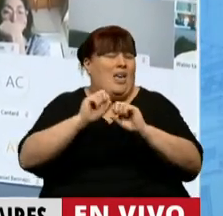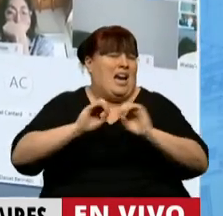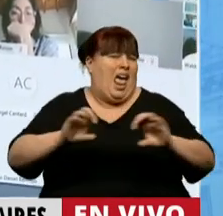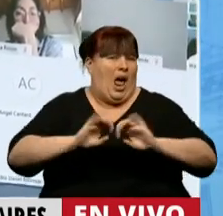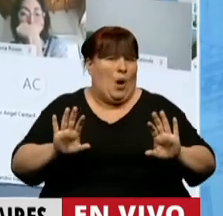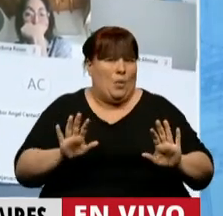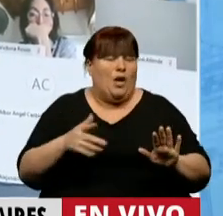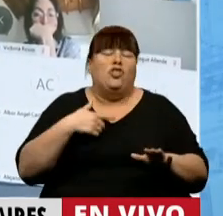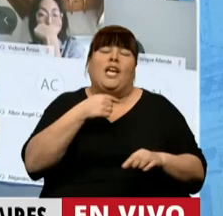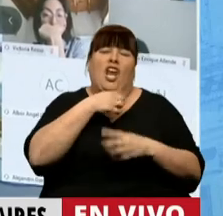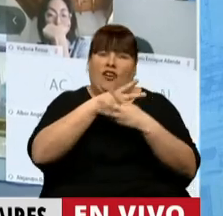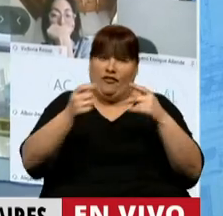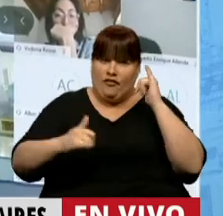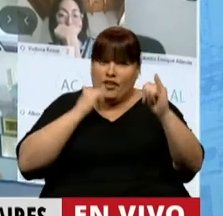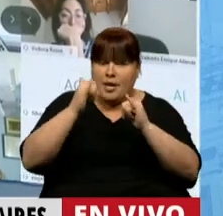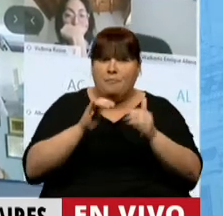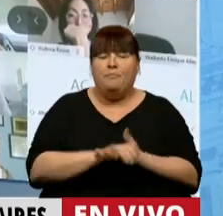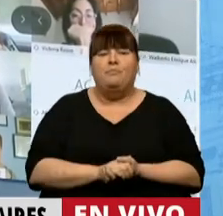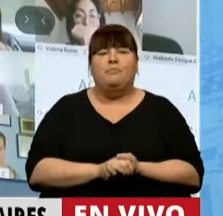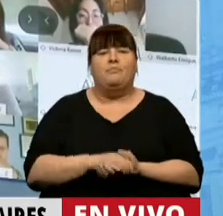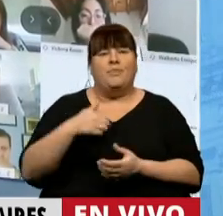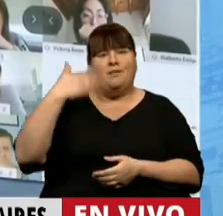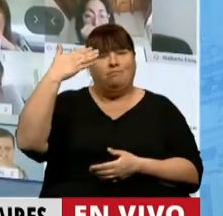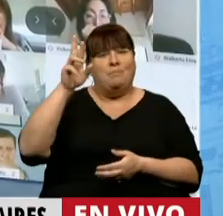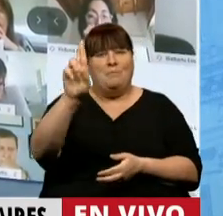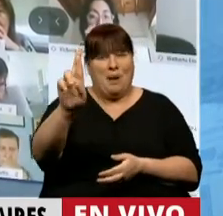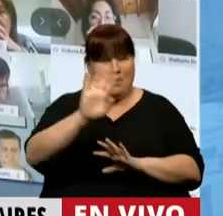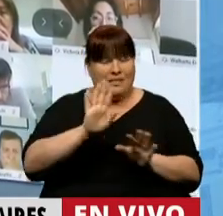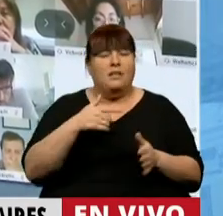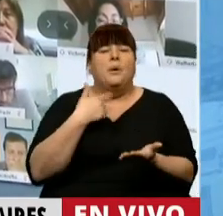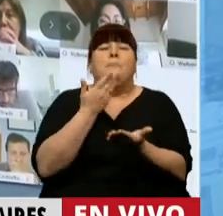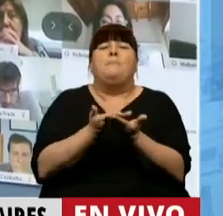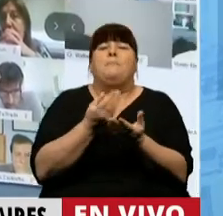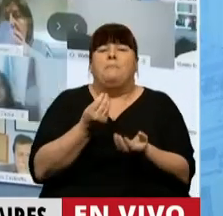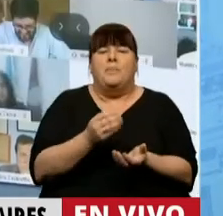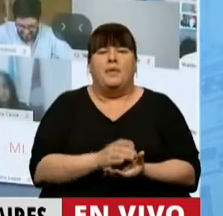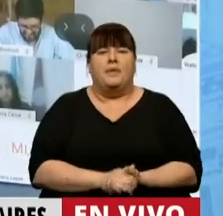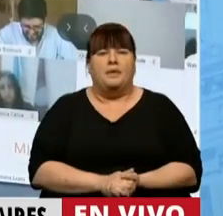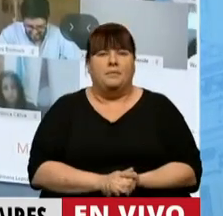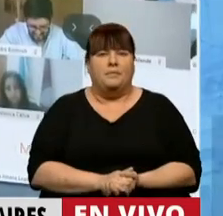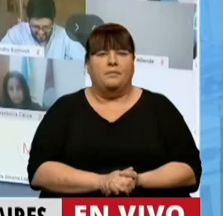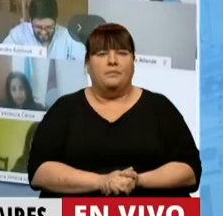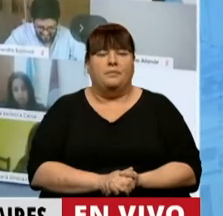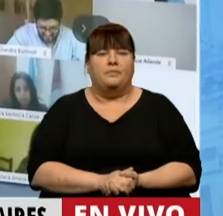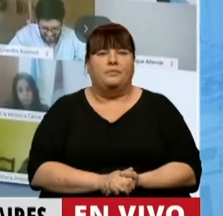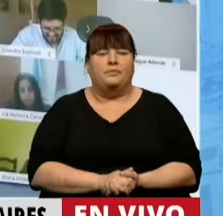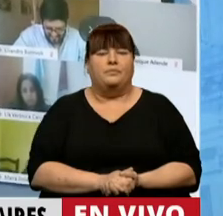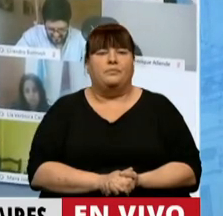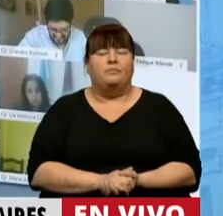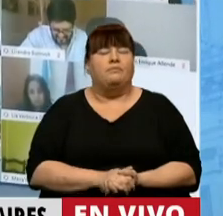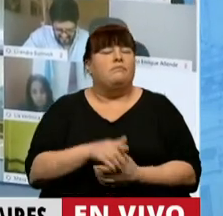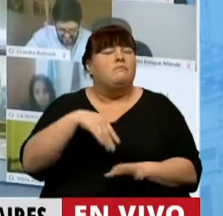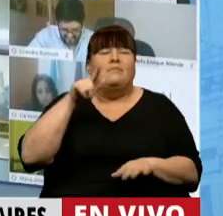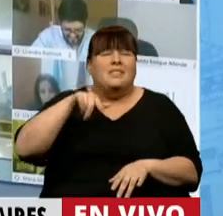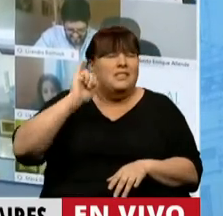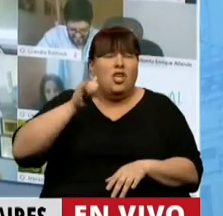Entonces yo quiero cerrar esta cuestión de privilegio planteando que más que